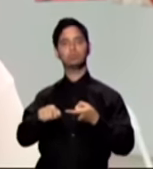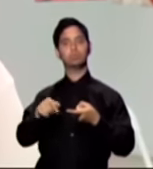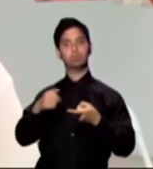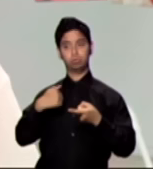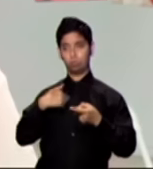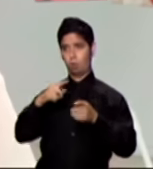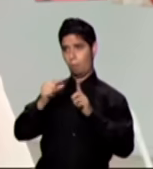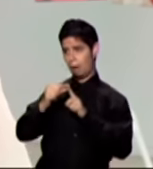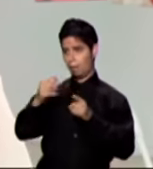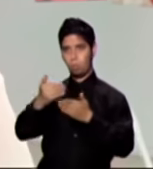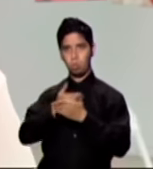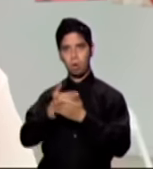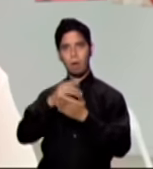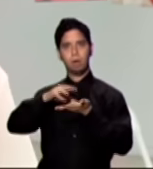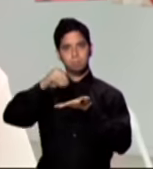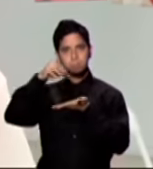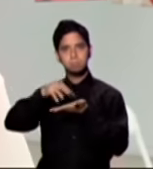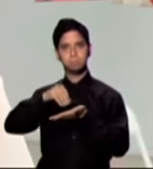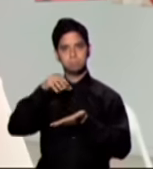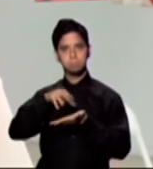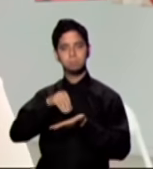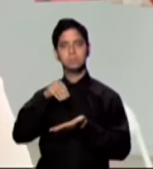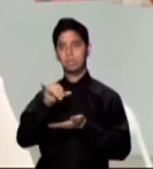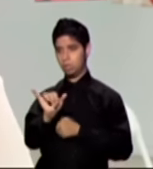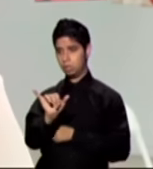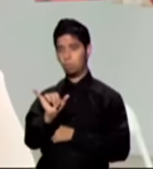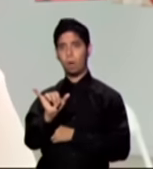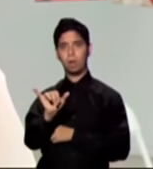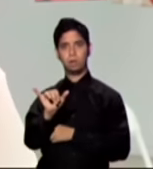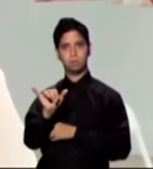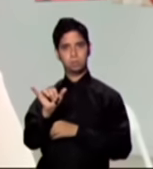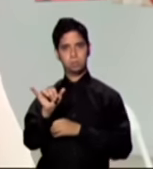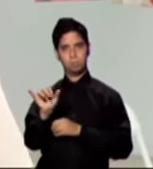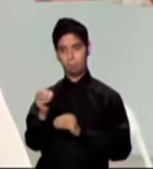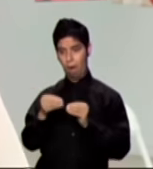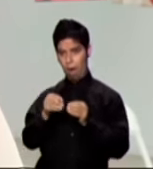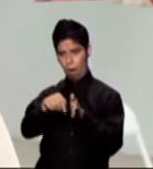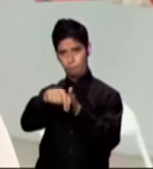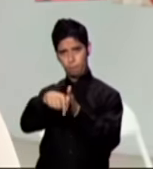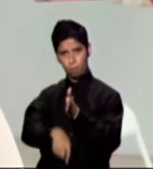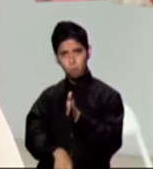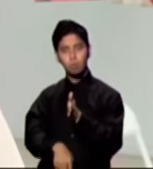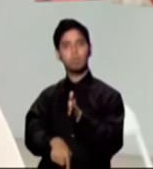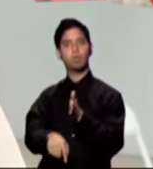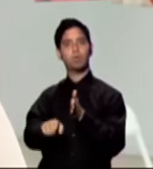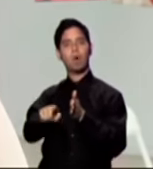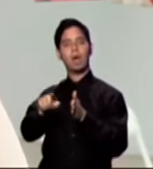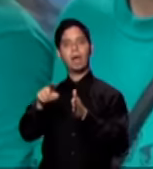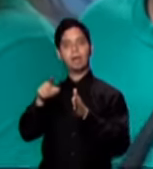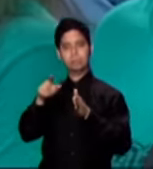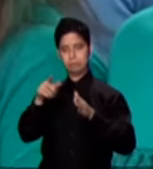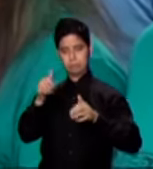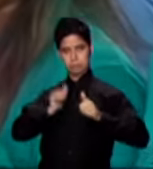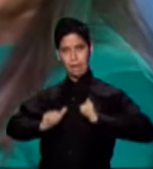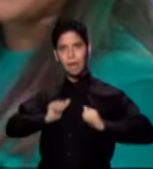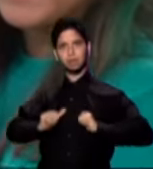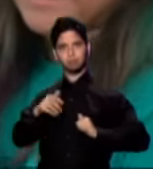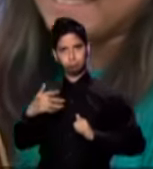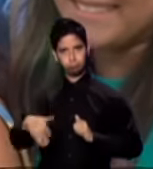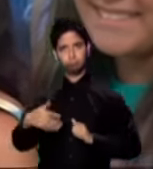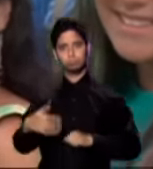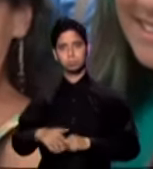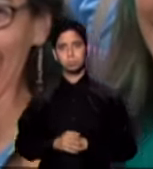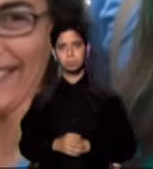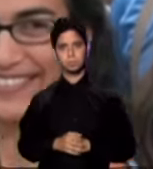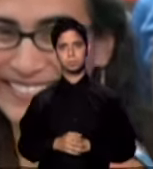palabras y hemos ido más a fondo en lo que tiene que ver con el teatro. El taller tiene como